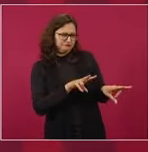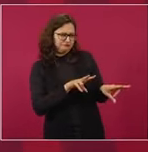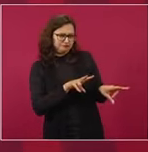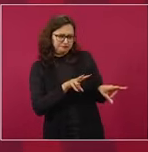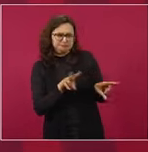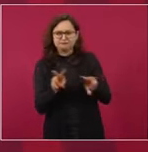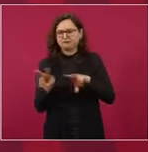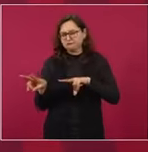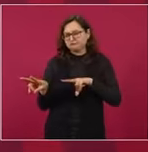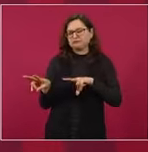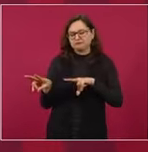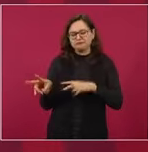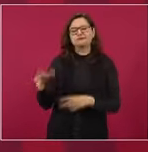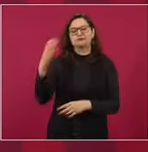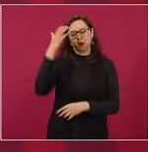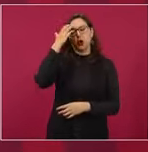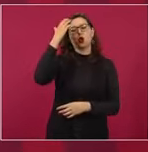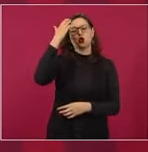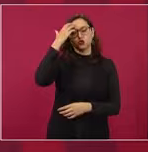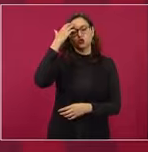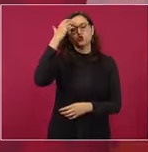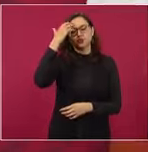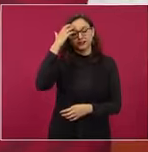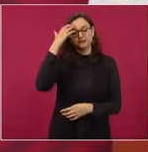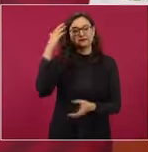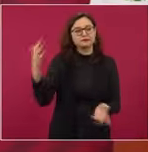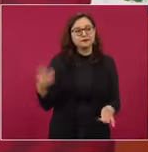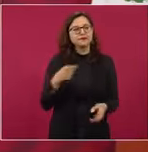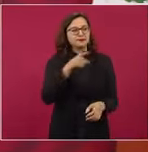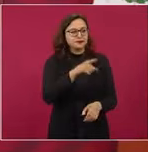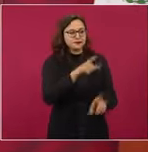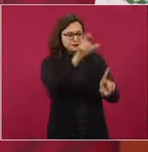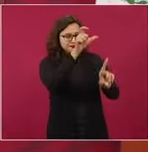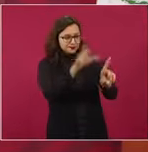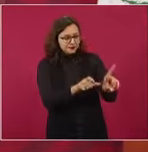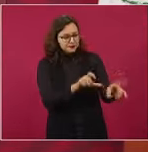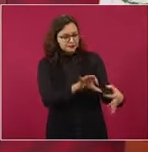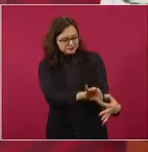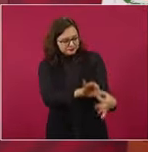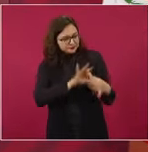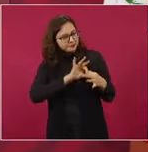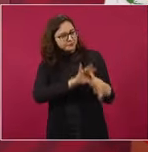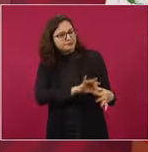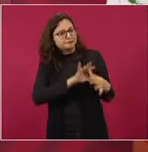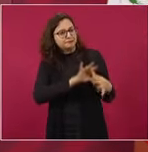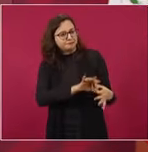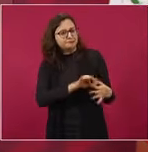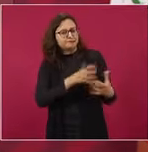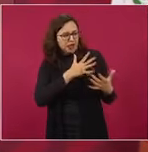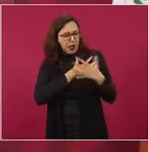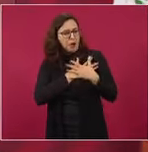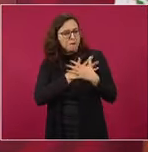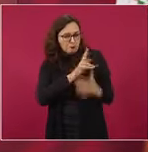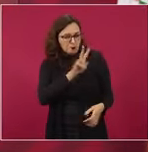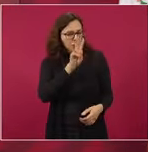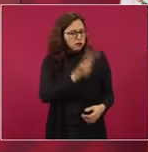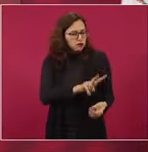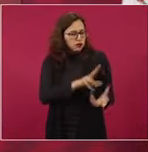es partidario del pueblo, quién quiere al pueblo, quién le tiene amor al pueblo y quién solo busca